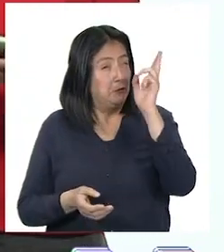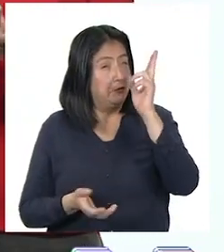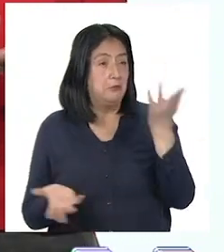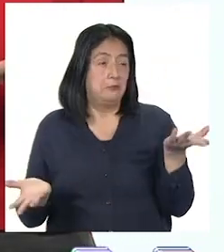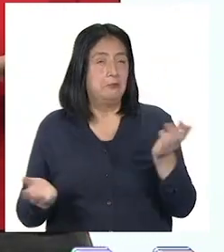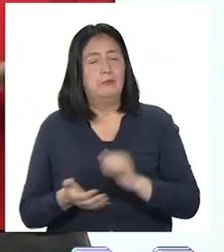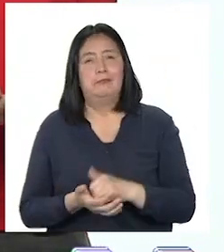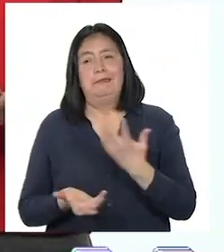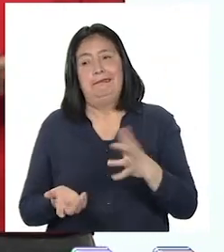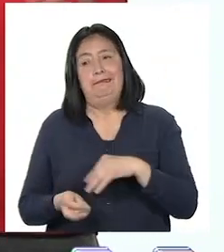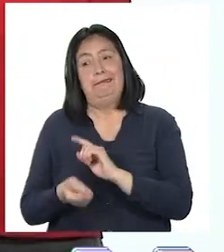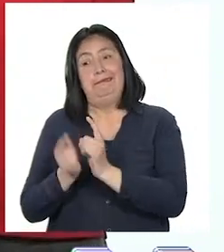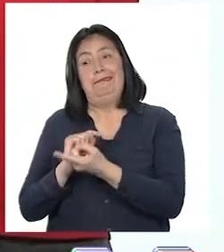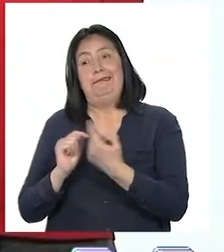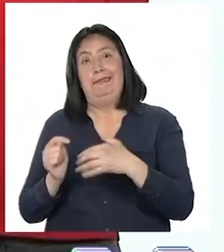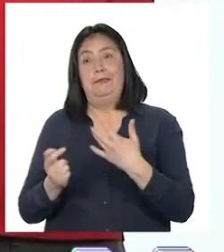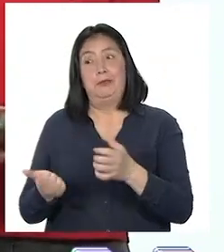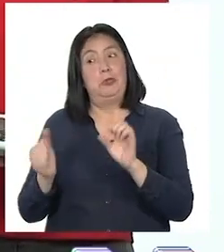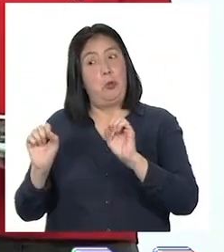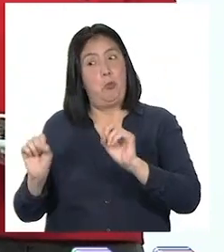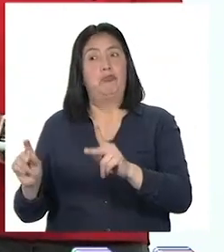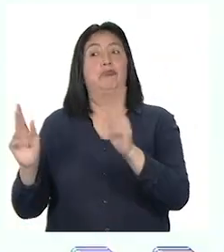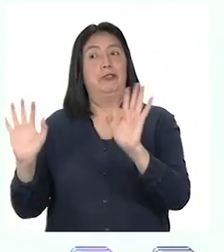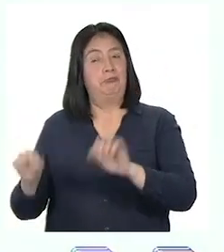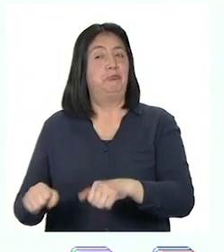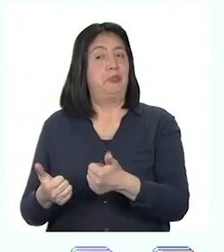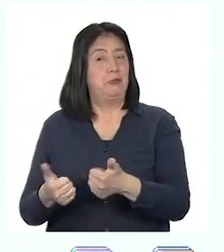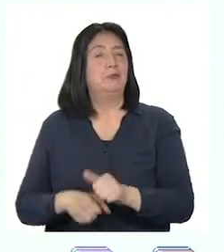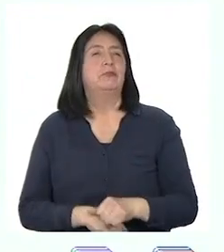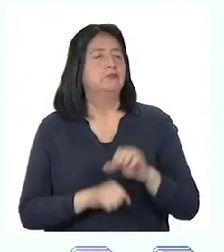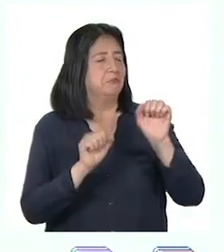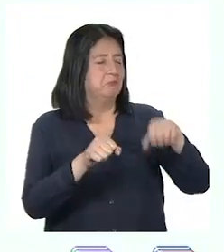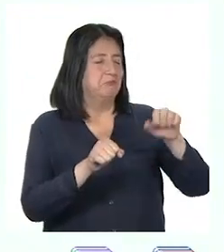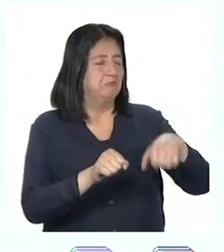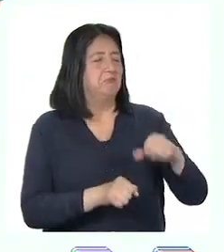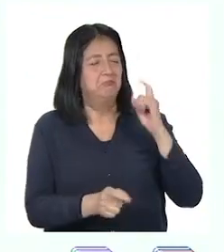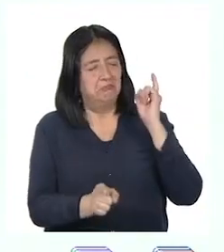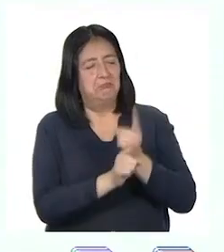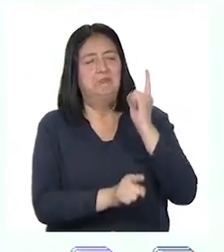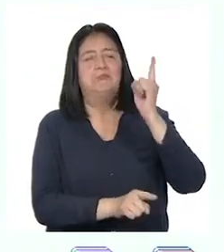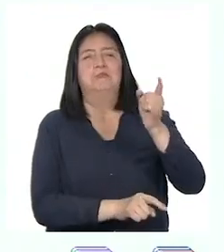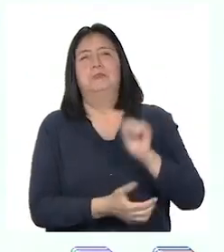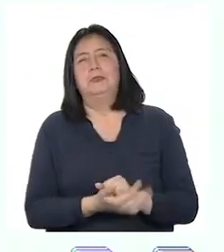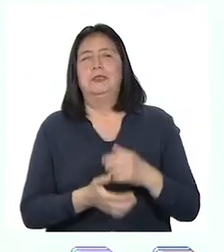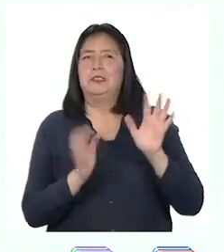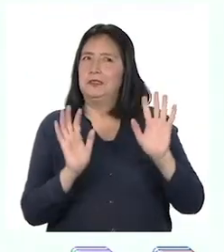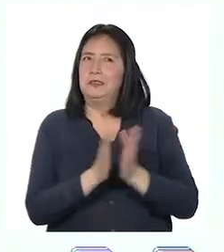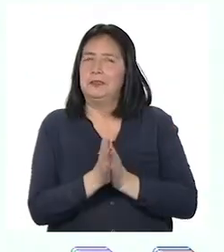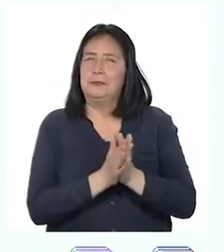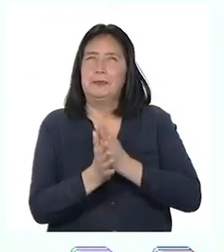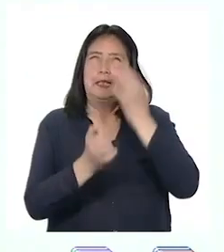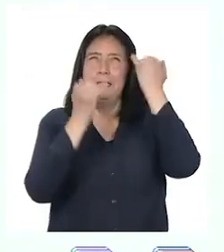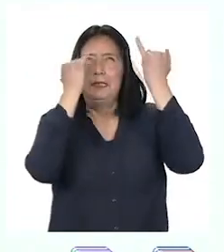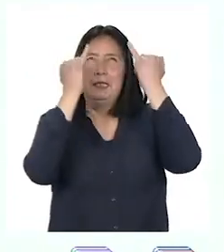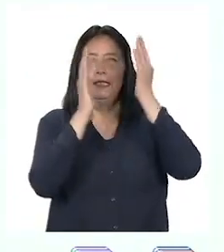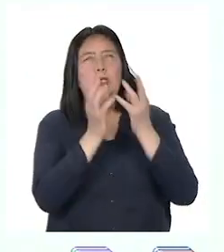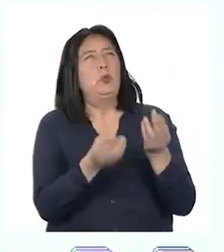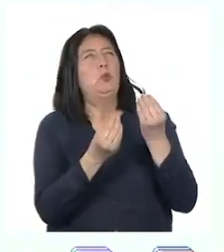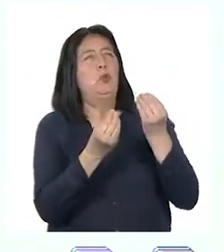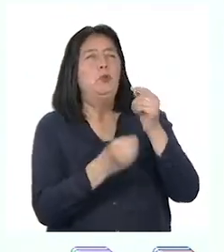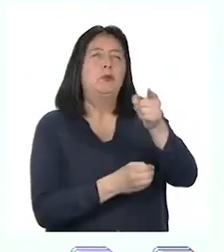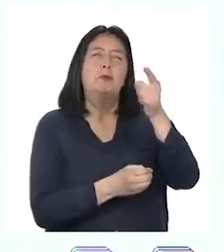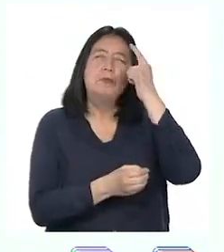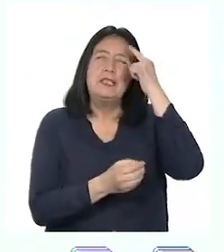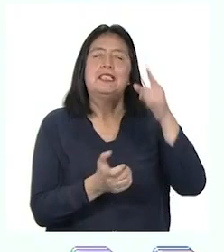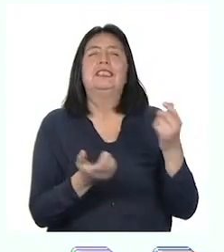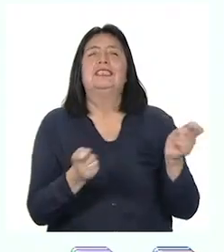Porque el cambio puede ser una gran oportunidad. Exactamente, Patti. Así que a ponernos creativos. ¿Cómo crees